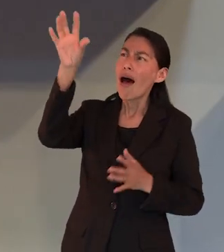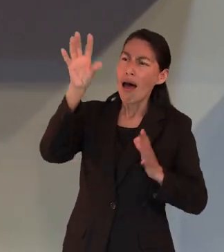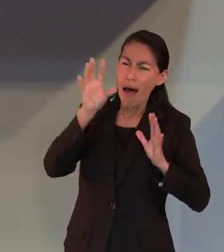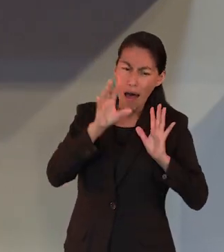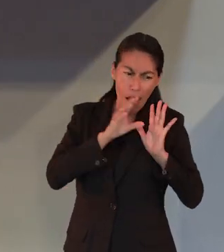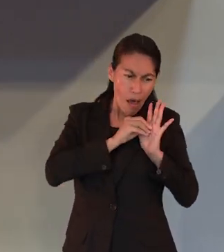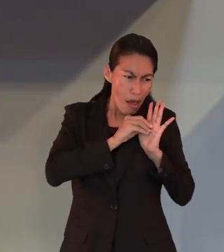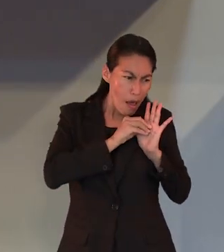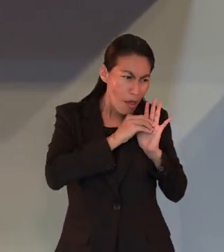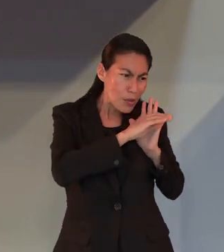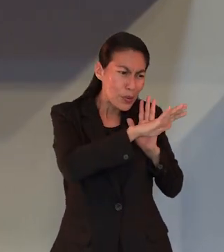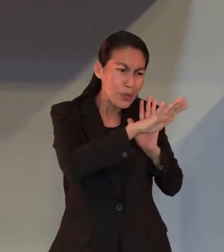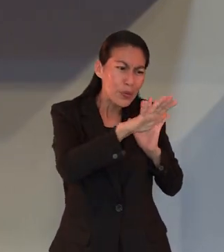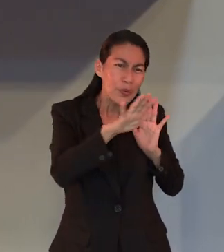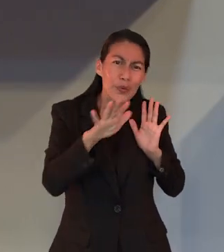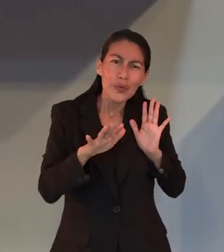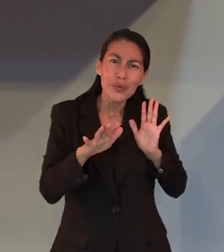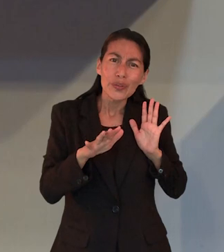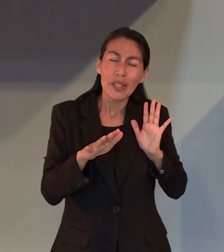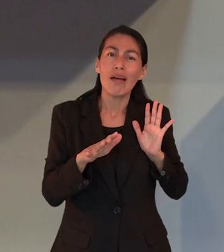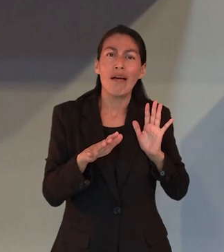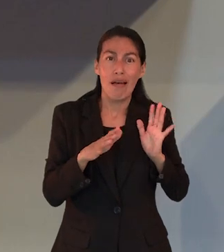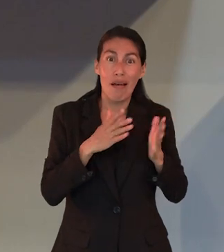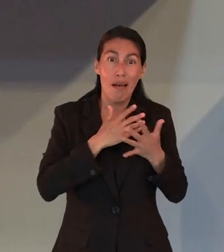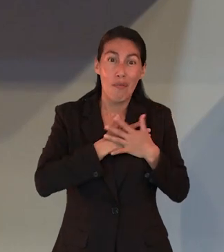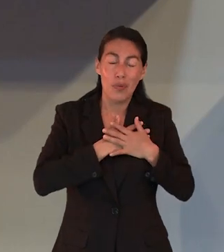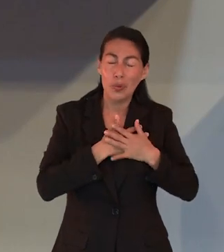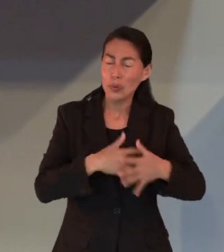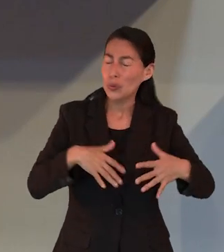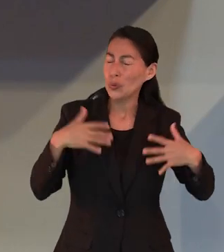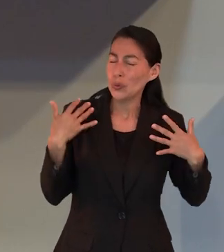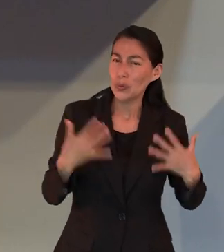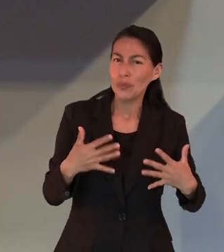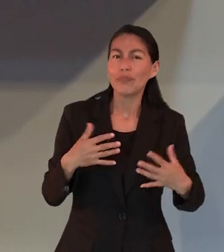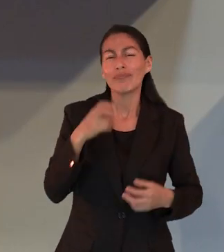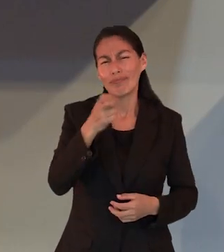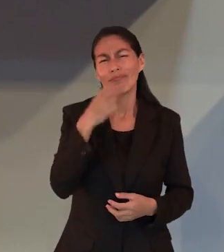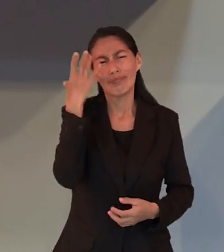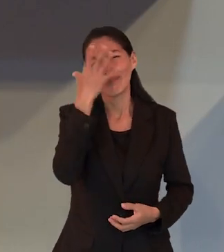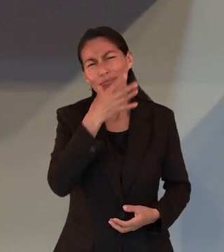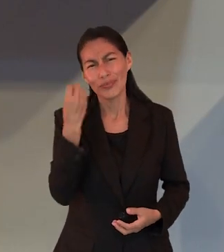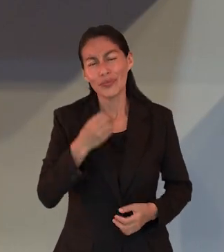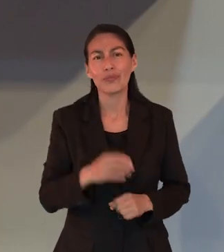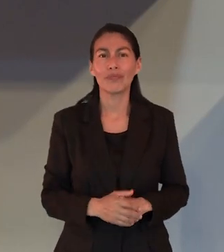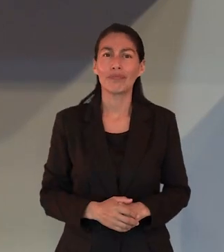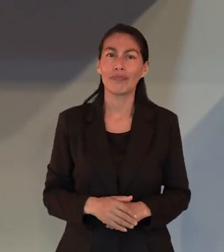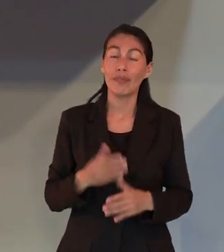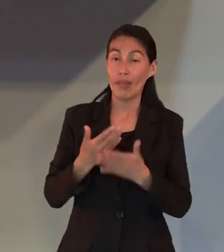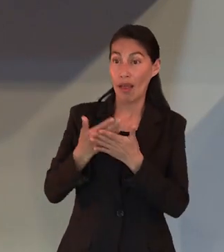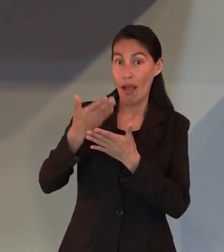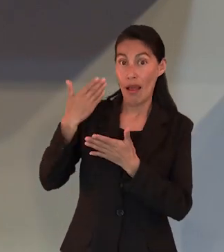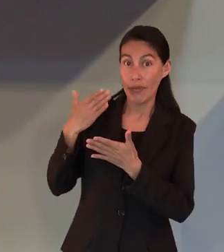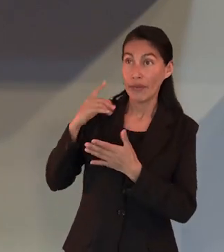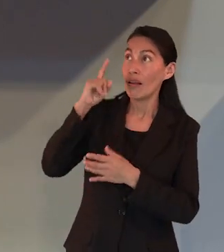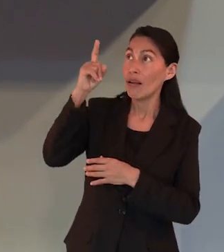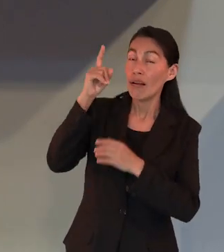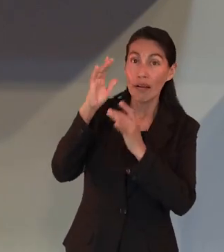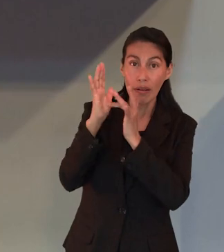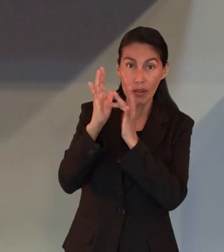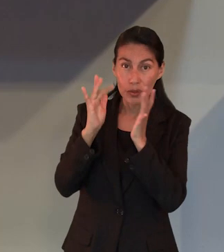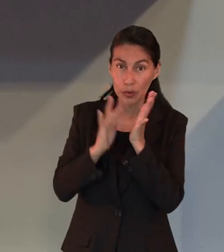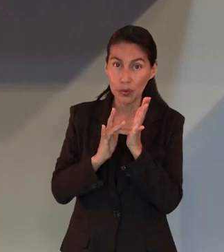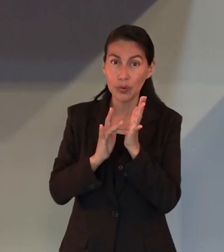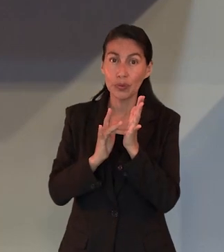representar esta realidad. De hecho, el mismo